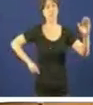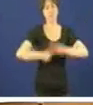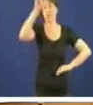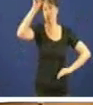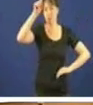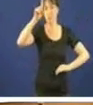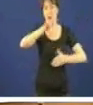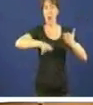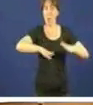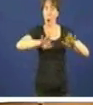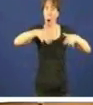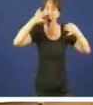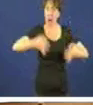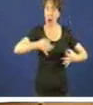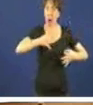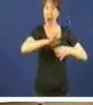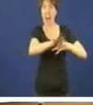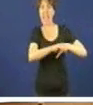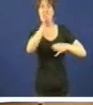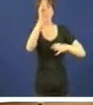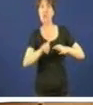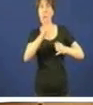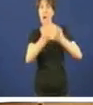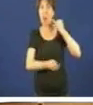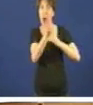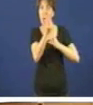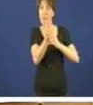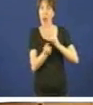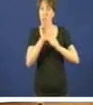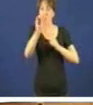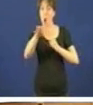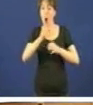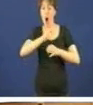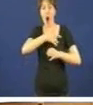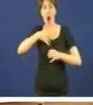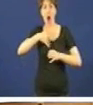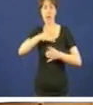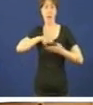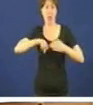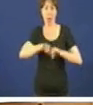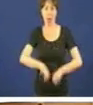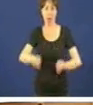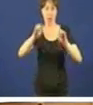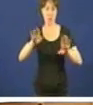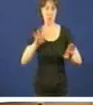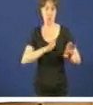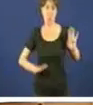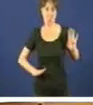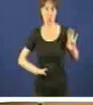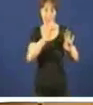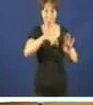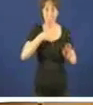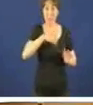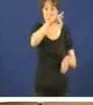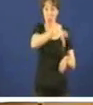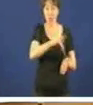ainda non chegou ningún a Nova Caixa Galicia o día bueno dixo tamén aquel día que este o camiño xuntos